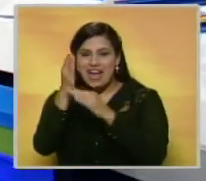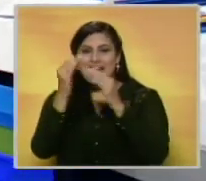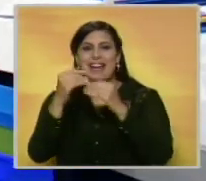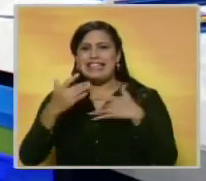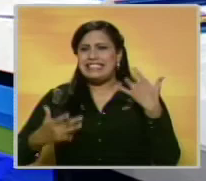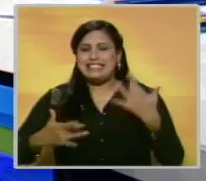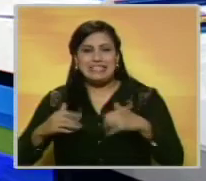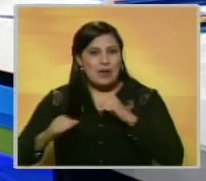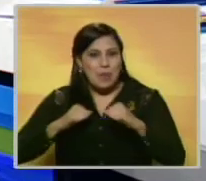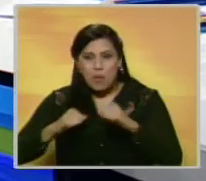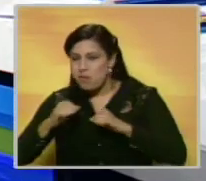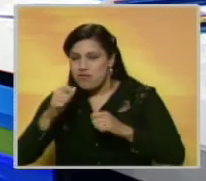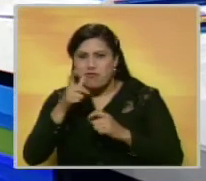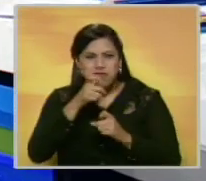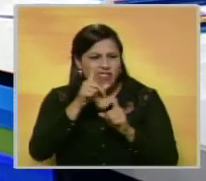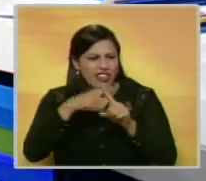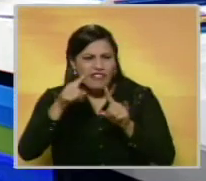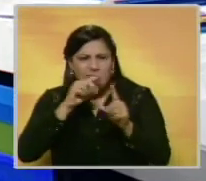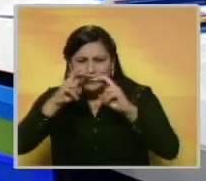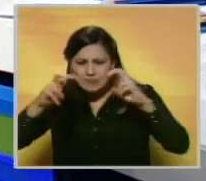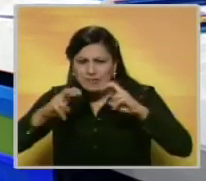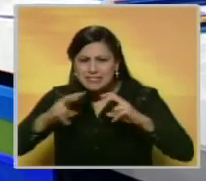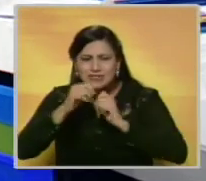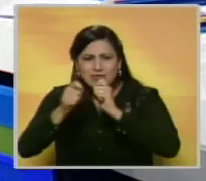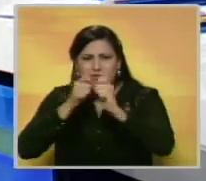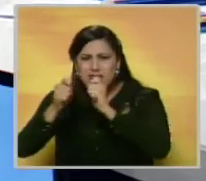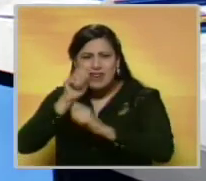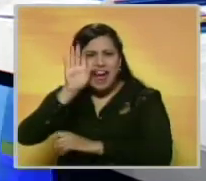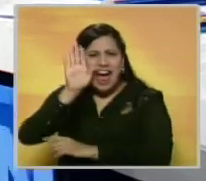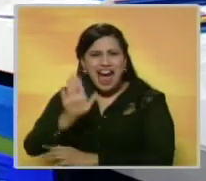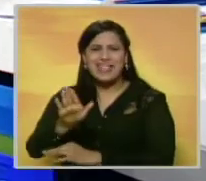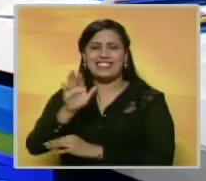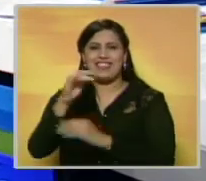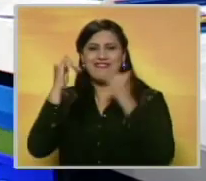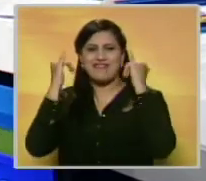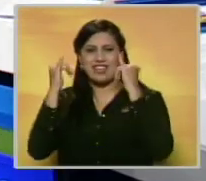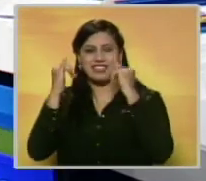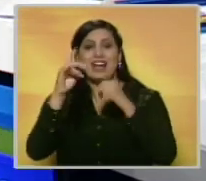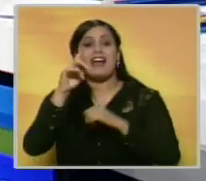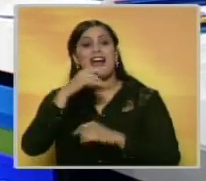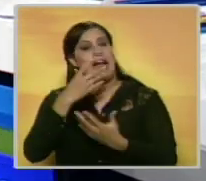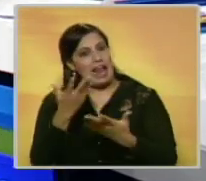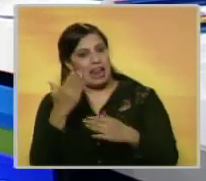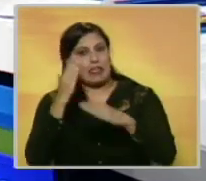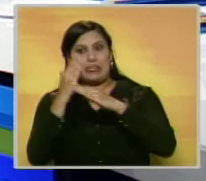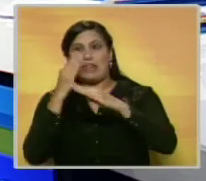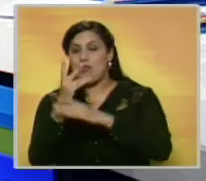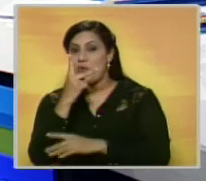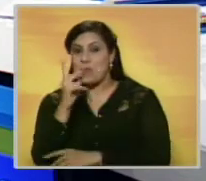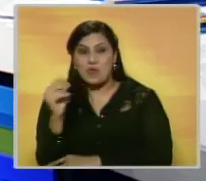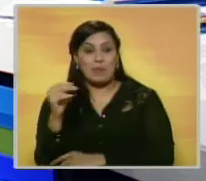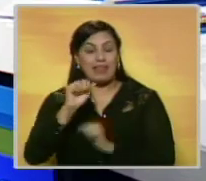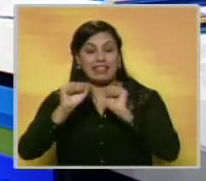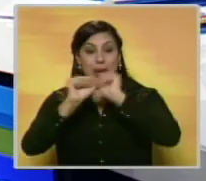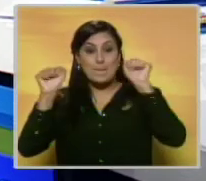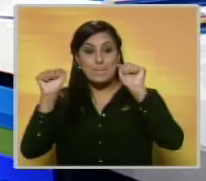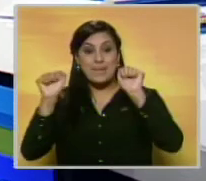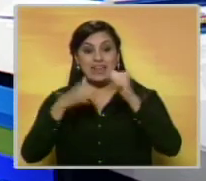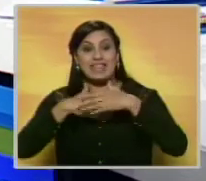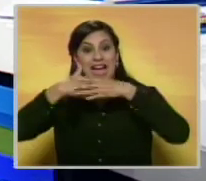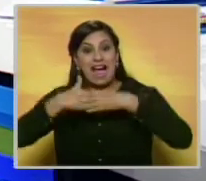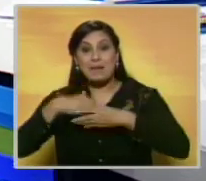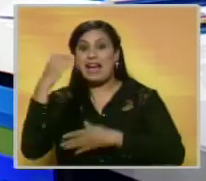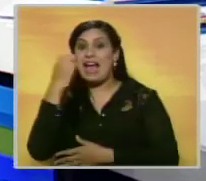está muy activa recogiendo distintos aspectos que conforman esta gran fecha. Es que no ha parado Eduardo, porque desde temprano nuestra